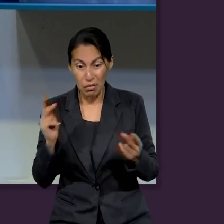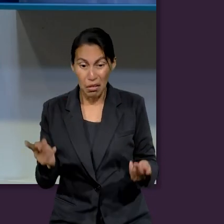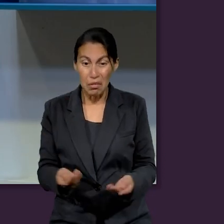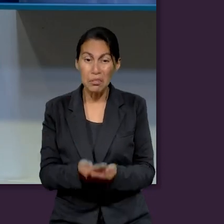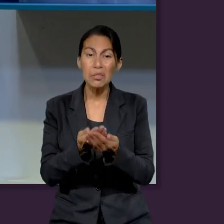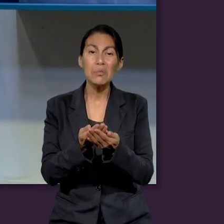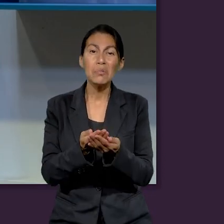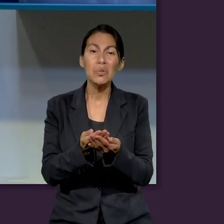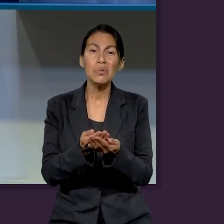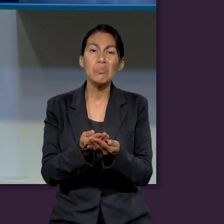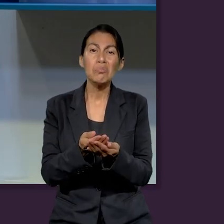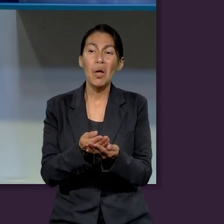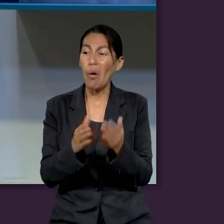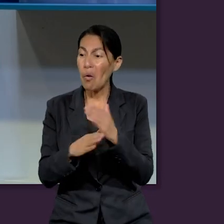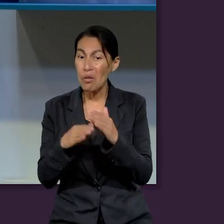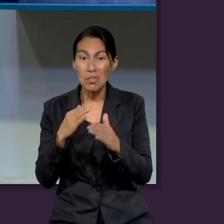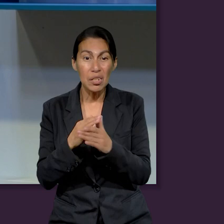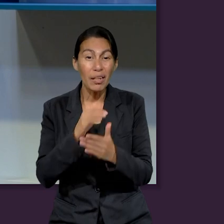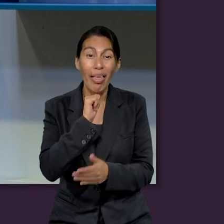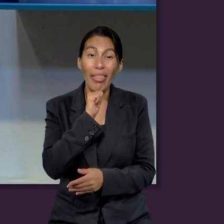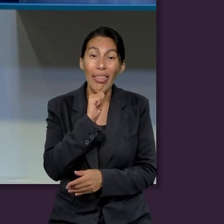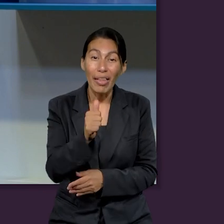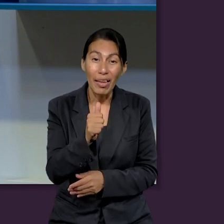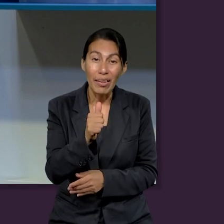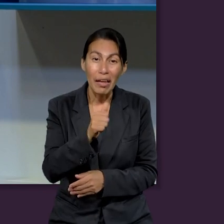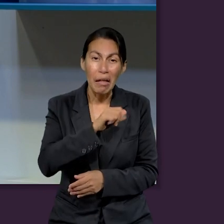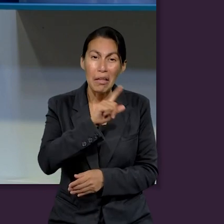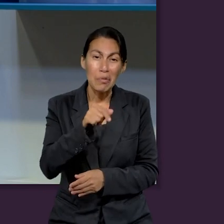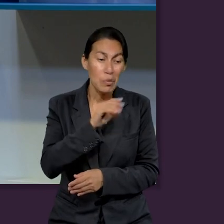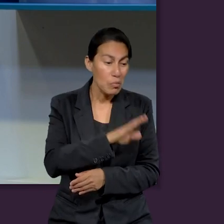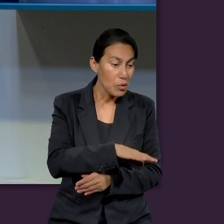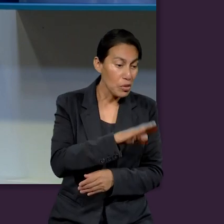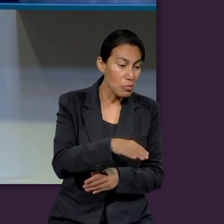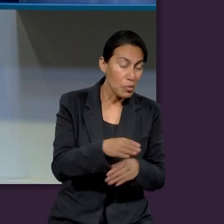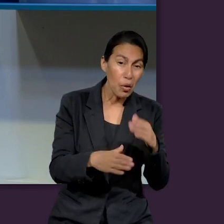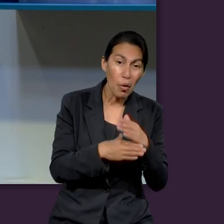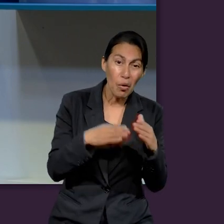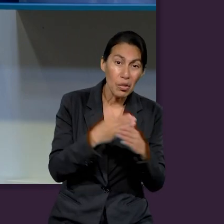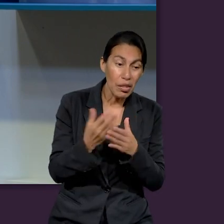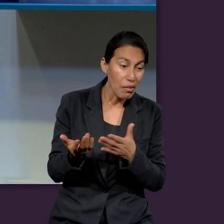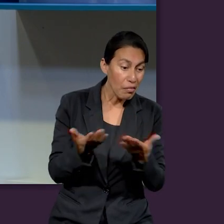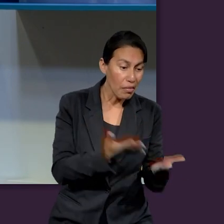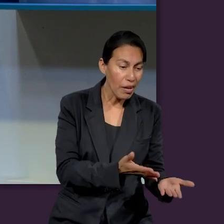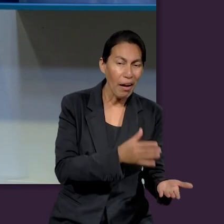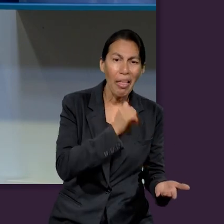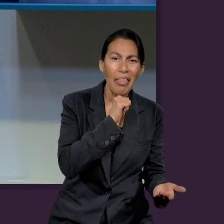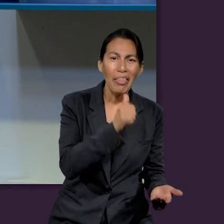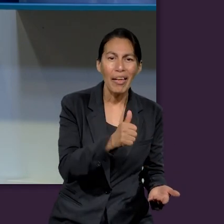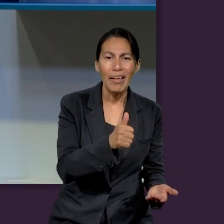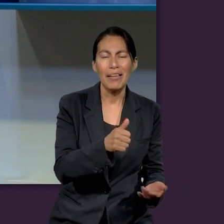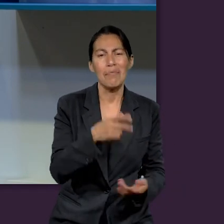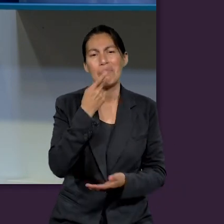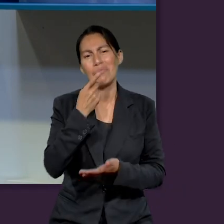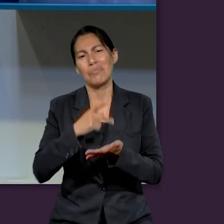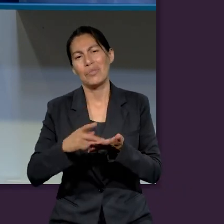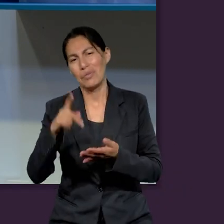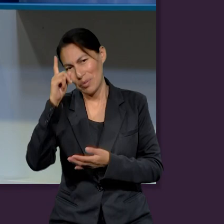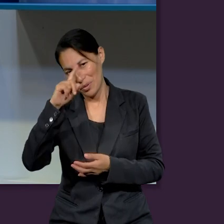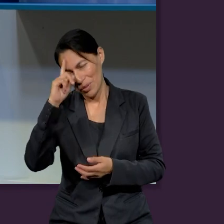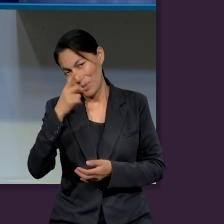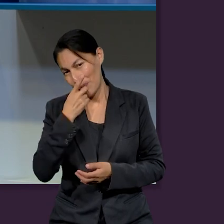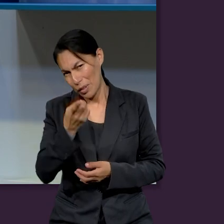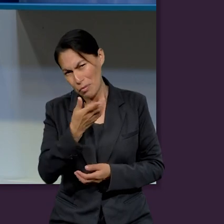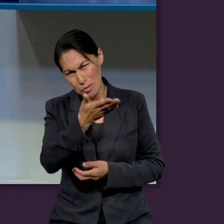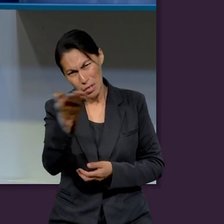Recuerden que nada hemos traído al mundo e indudablemente nada nos vamos a